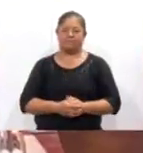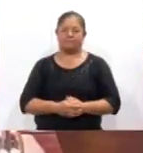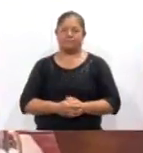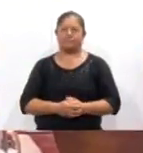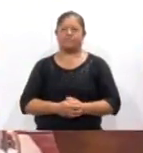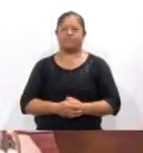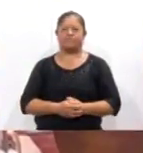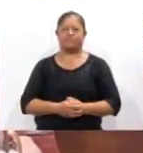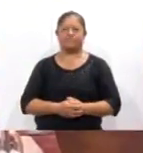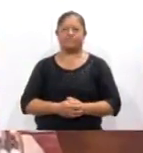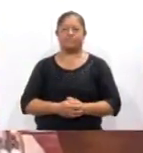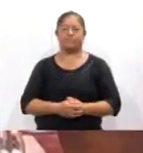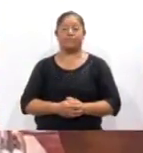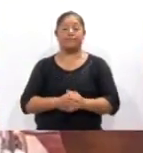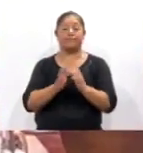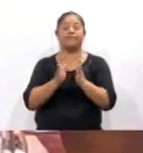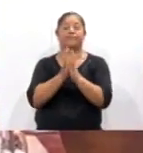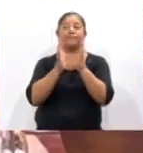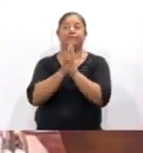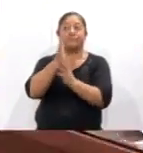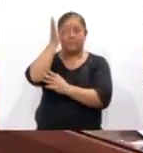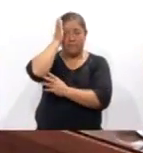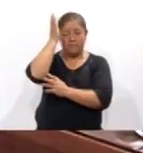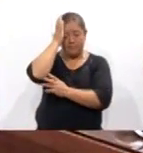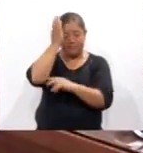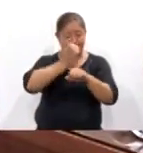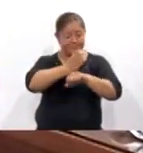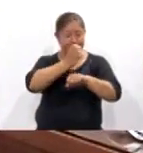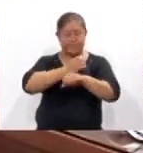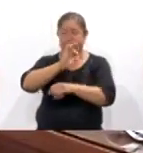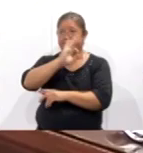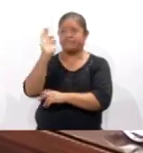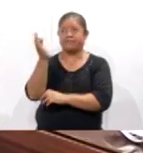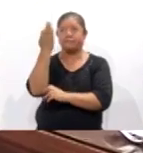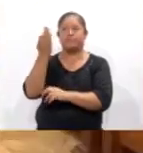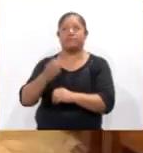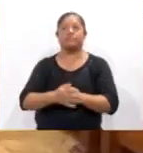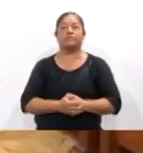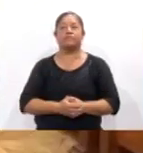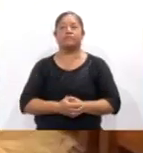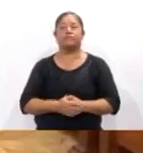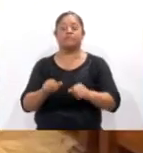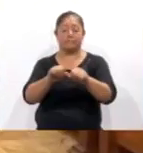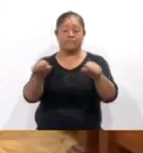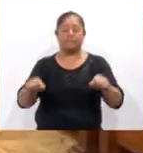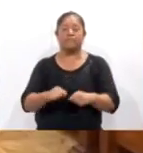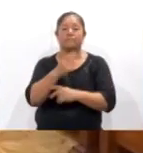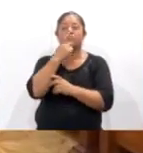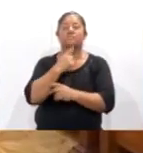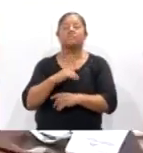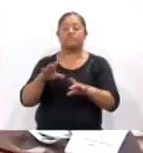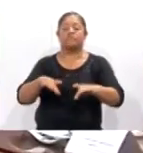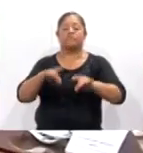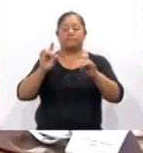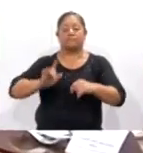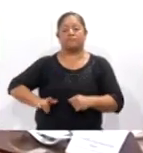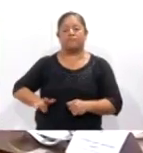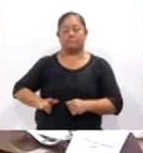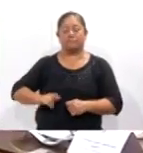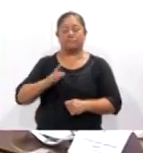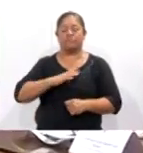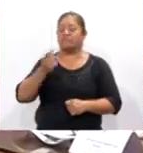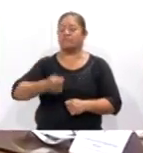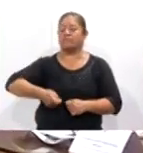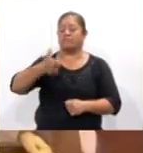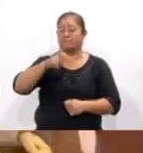Con la participación de autoridades estatales y federales, en el Salón Rojo del Palacio de Gobierno se realizó la